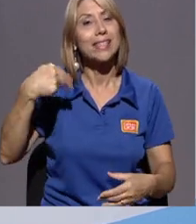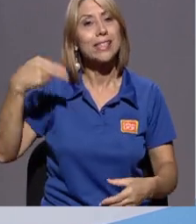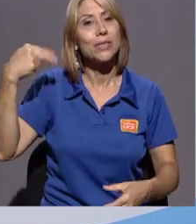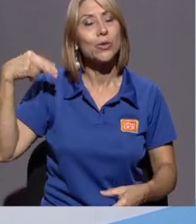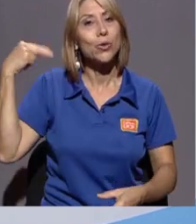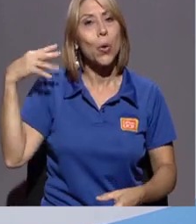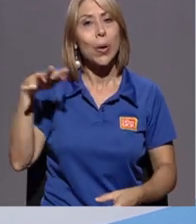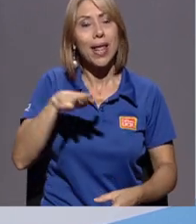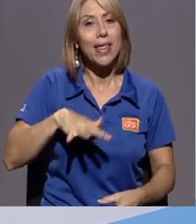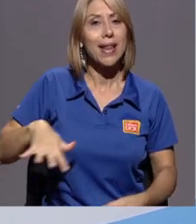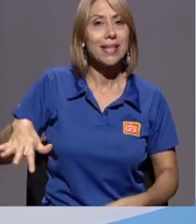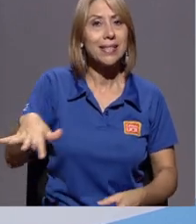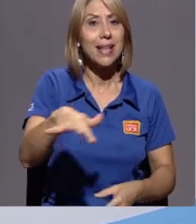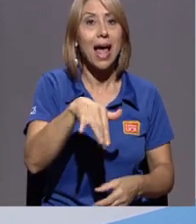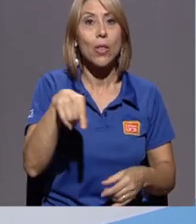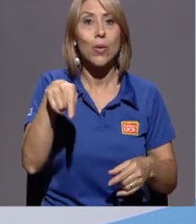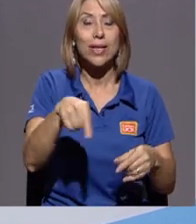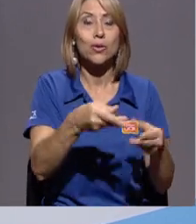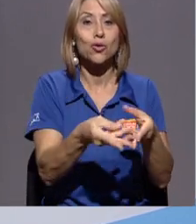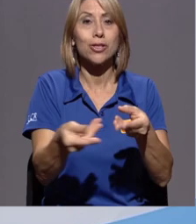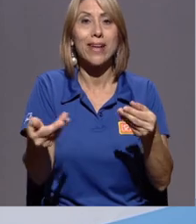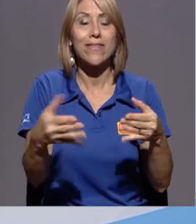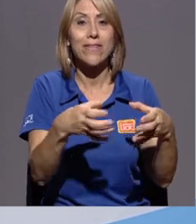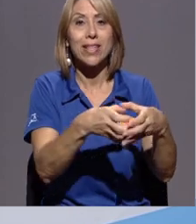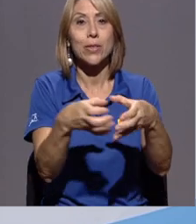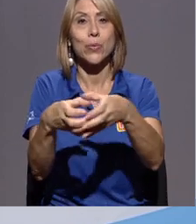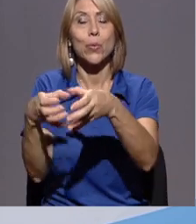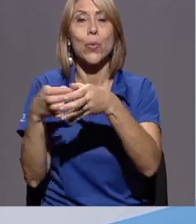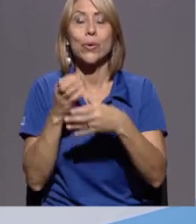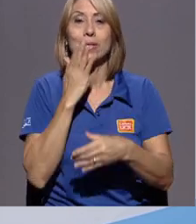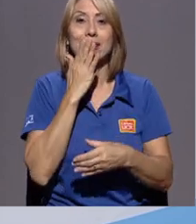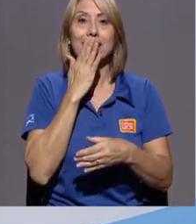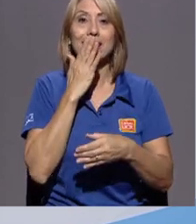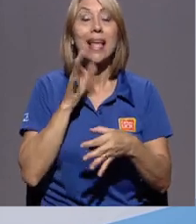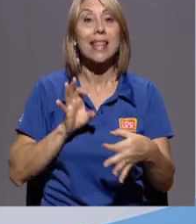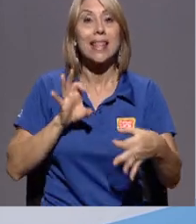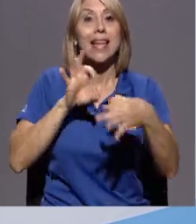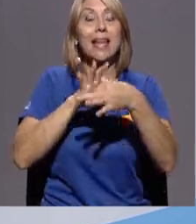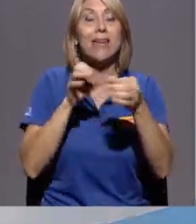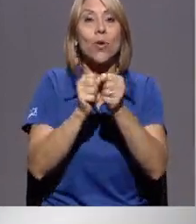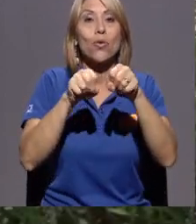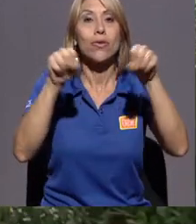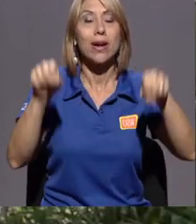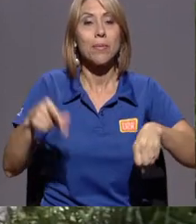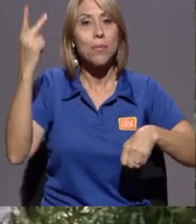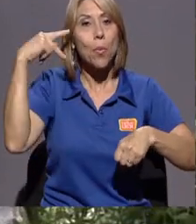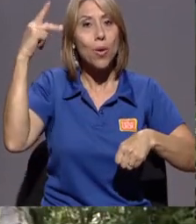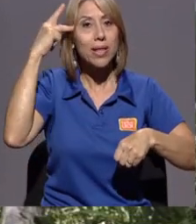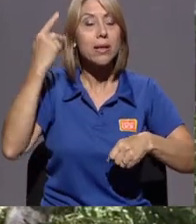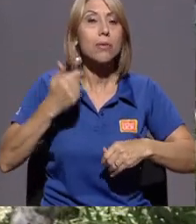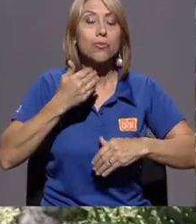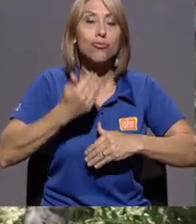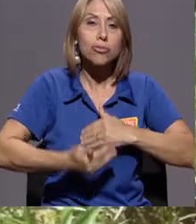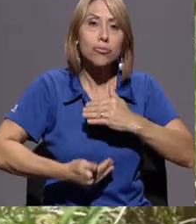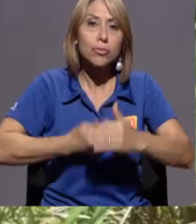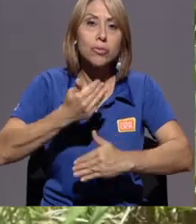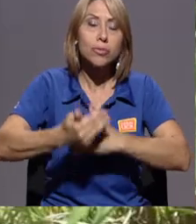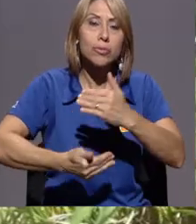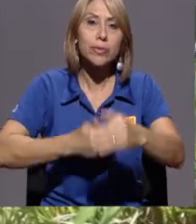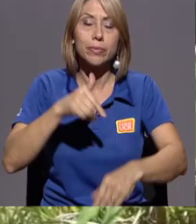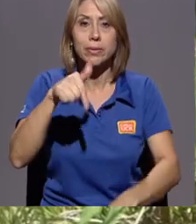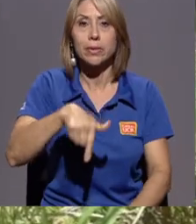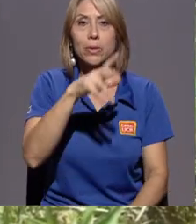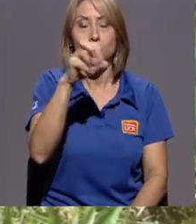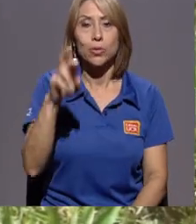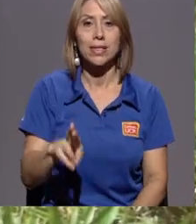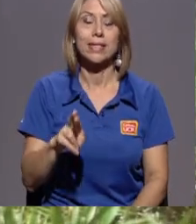en esos territorios indígenas. Tiene que ver con el régimen político, me parece, con la evolución del régimen político en Costa Rica.